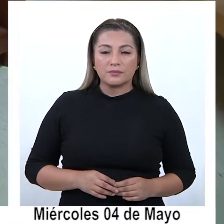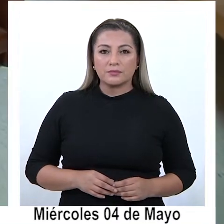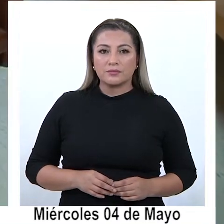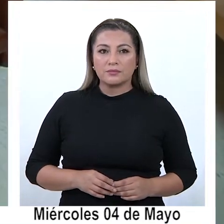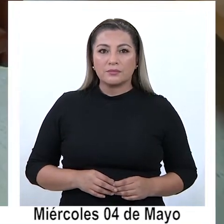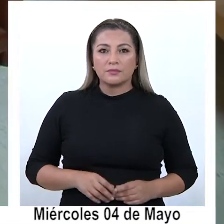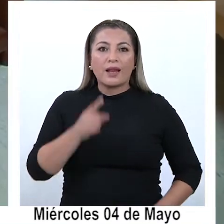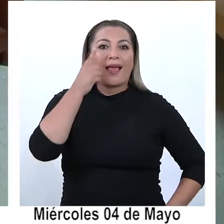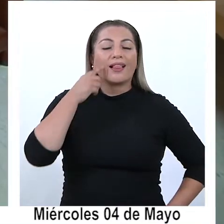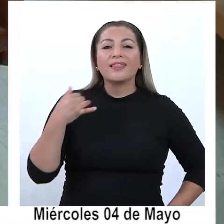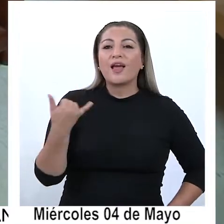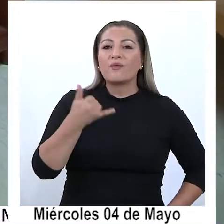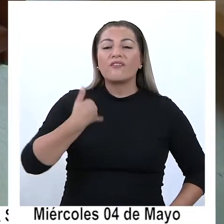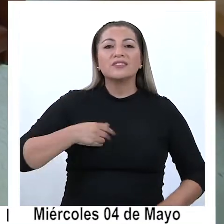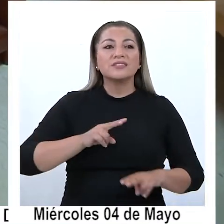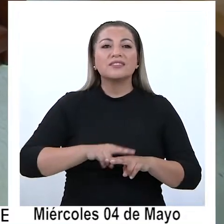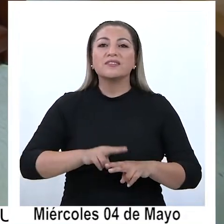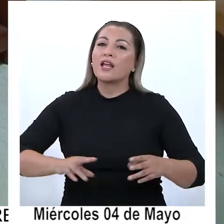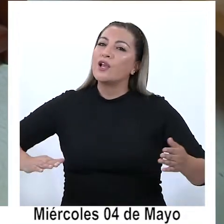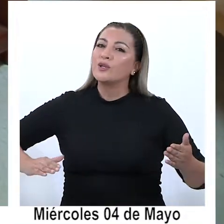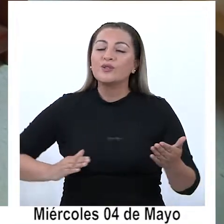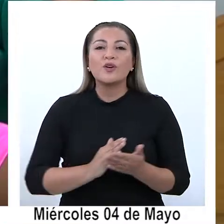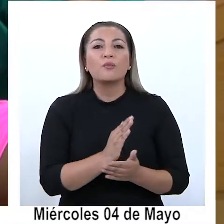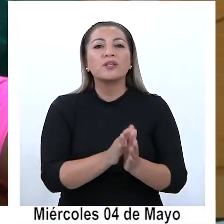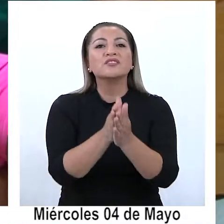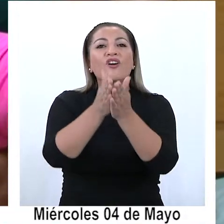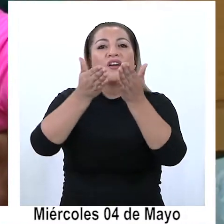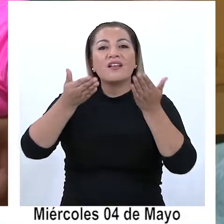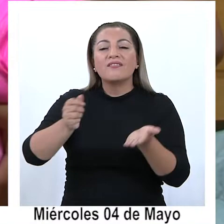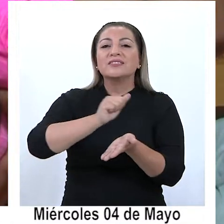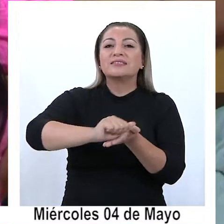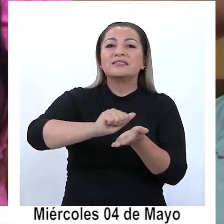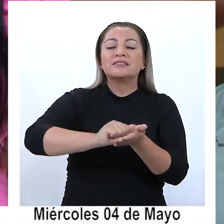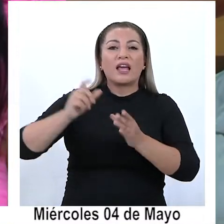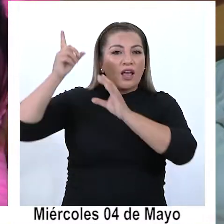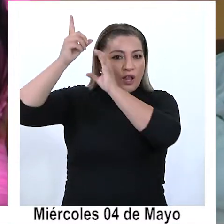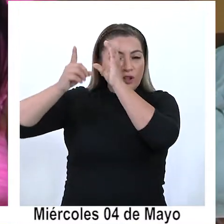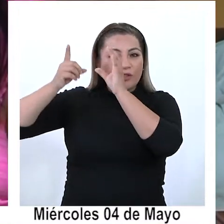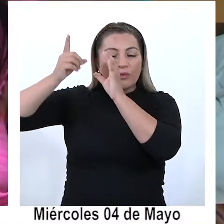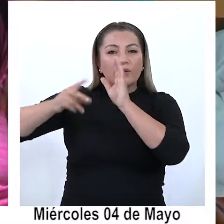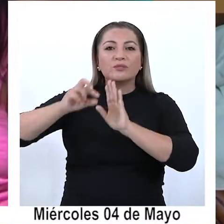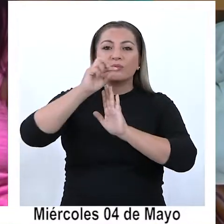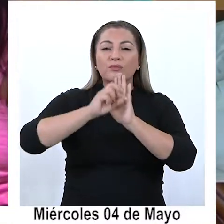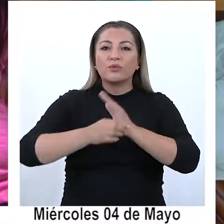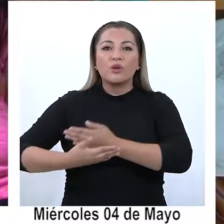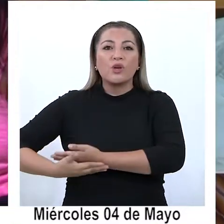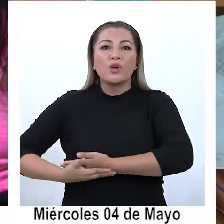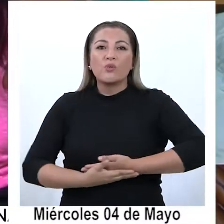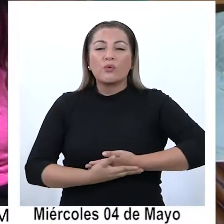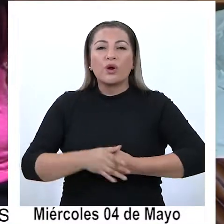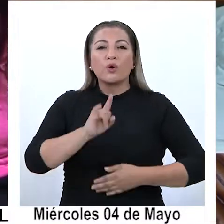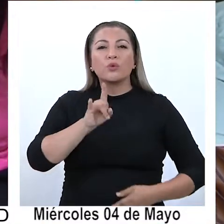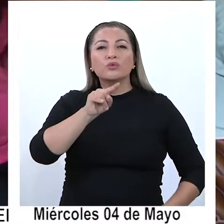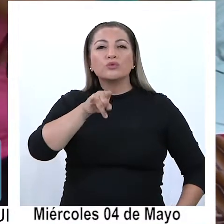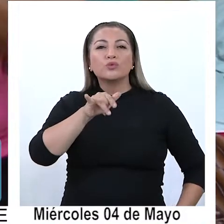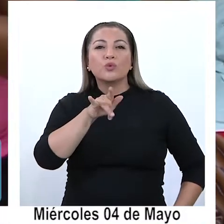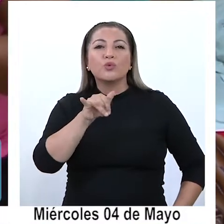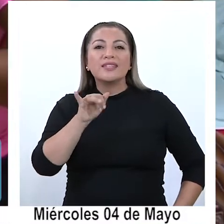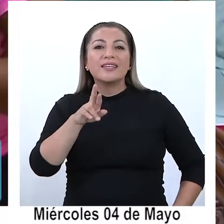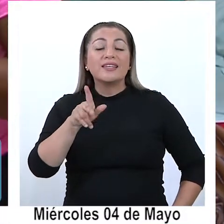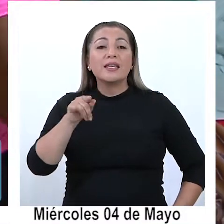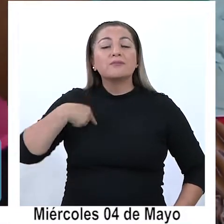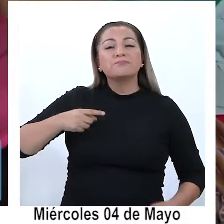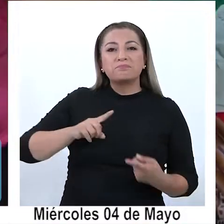Este jueves se realizará el lanzamiento del libro y registro documental del proyecto Wawa Usujiri, investigación